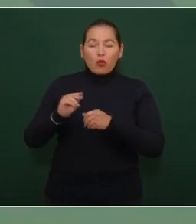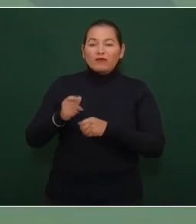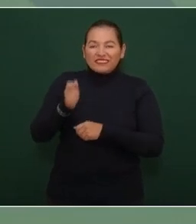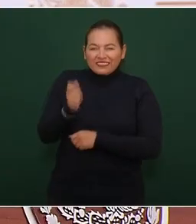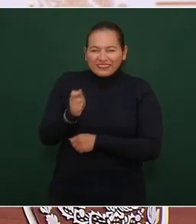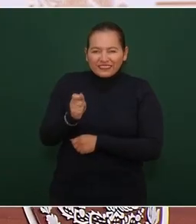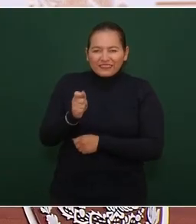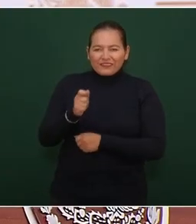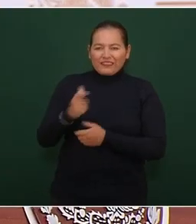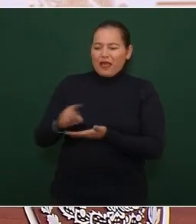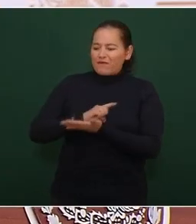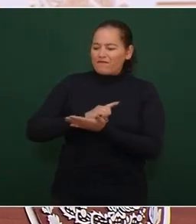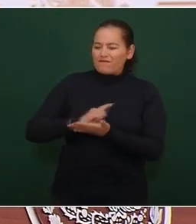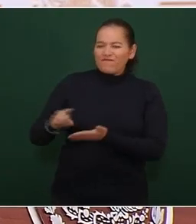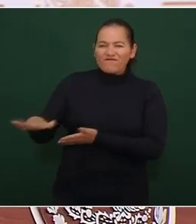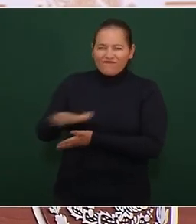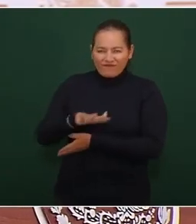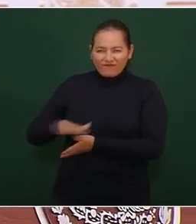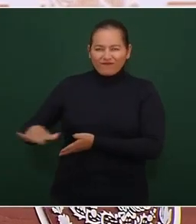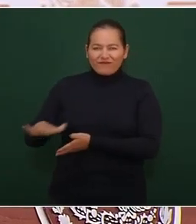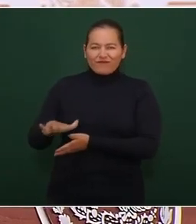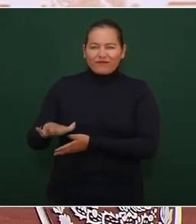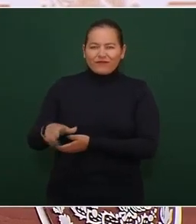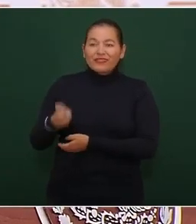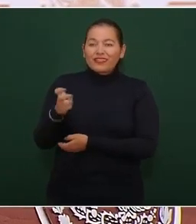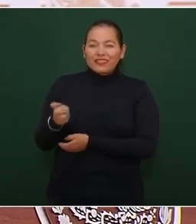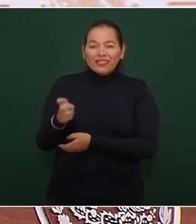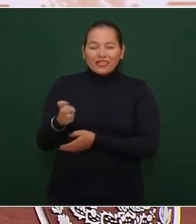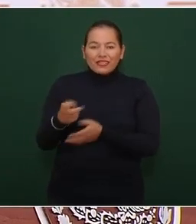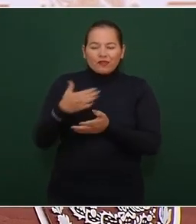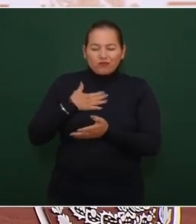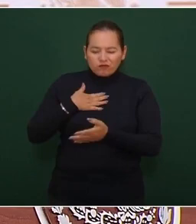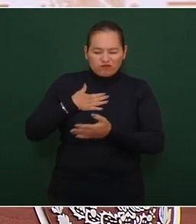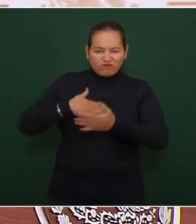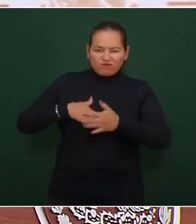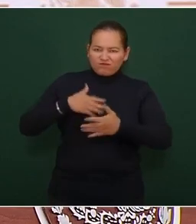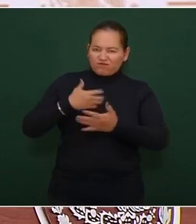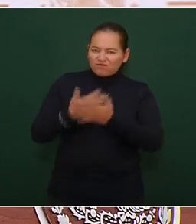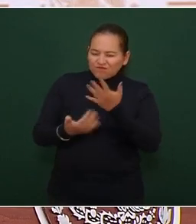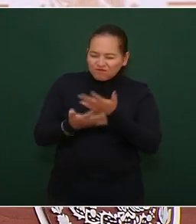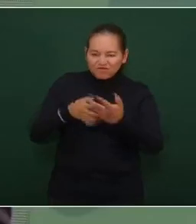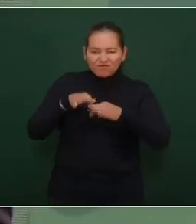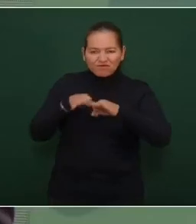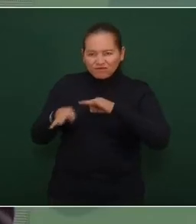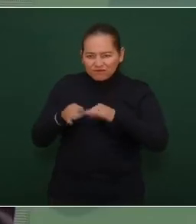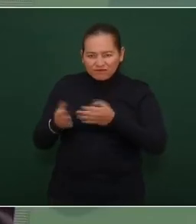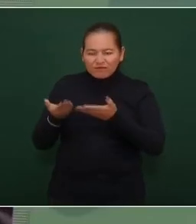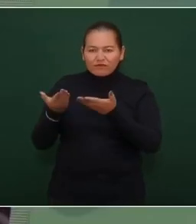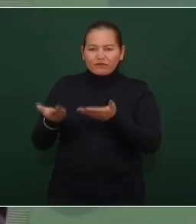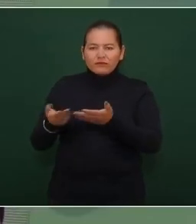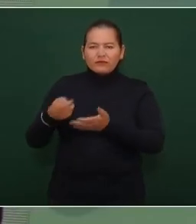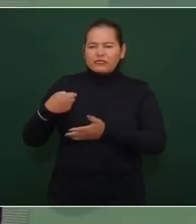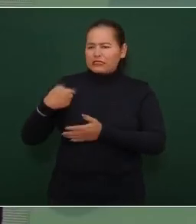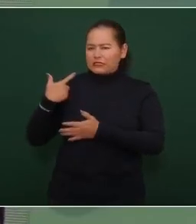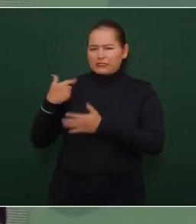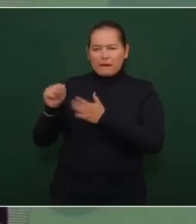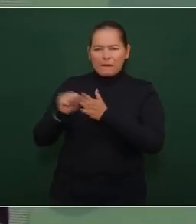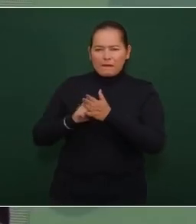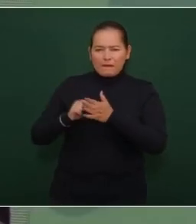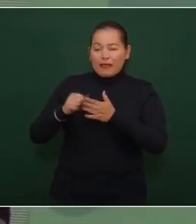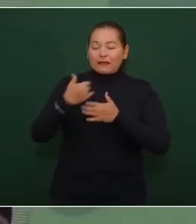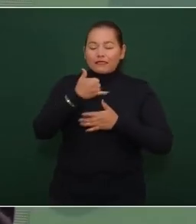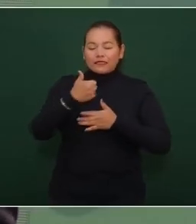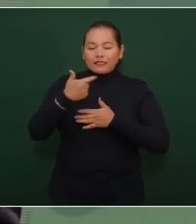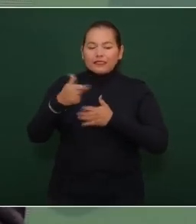eso estamos trabajando y en estos siete meses que nos quedan